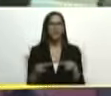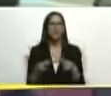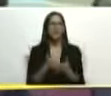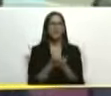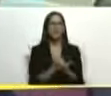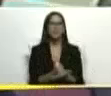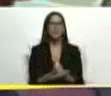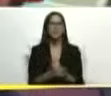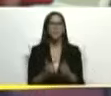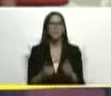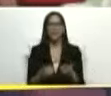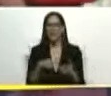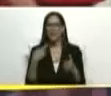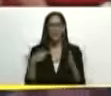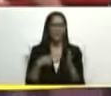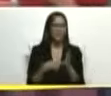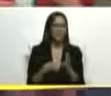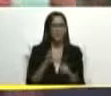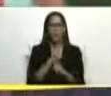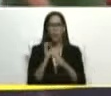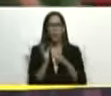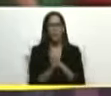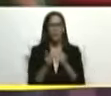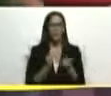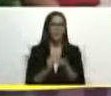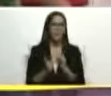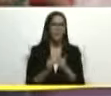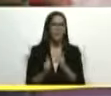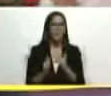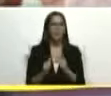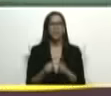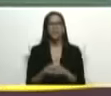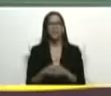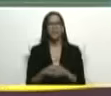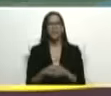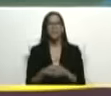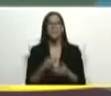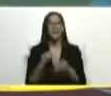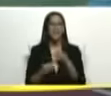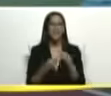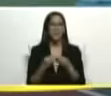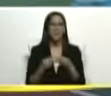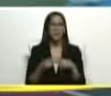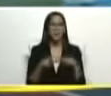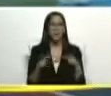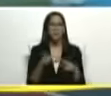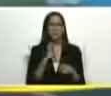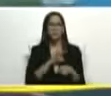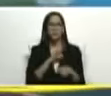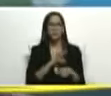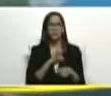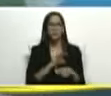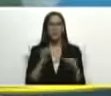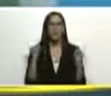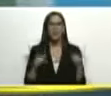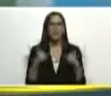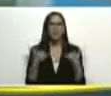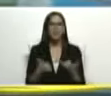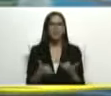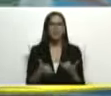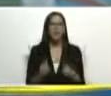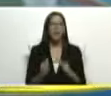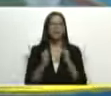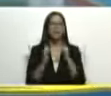la recreación para la cultura para el deporte para hacer las jornadas sociales aquí ya los muchachos